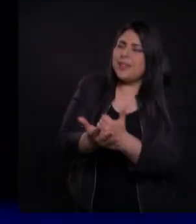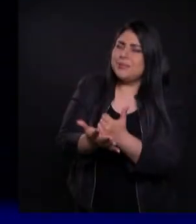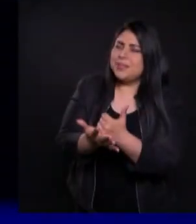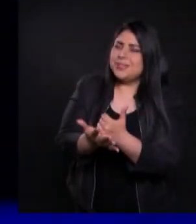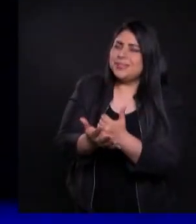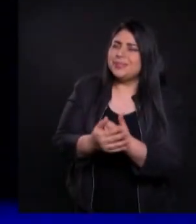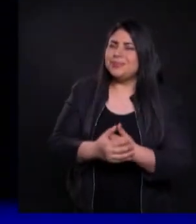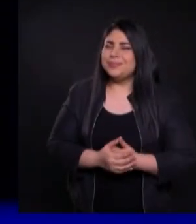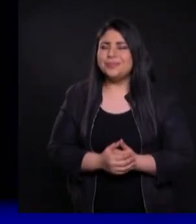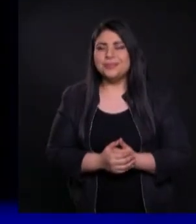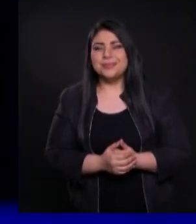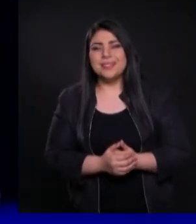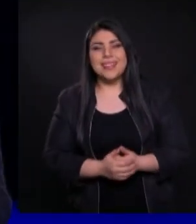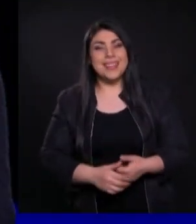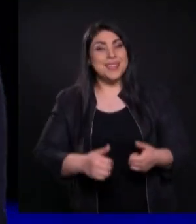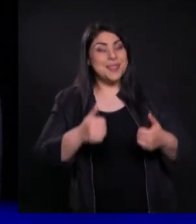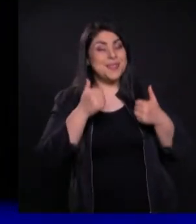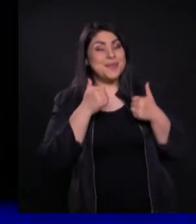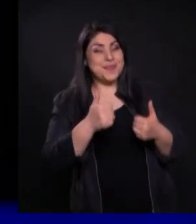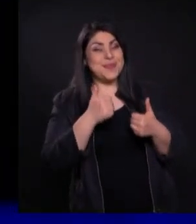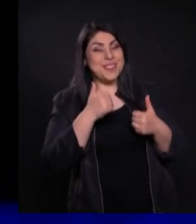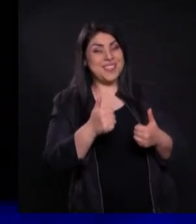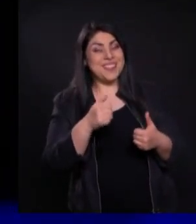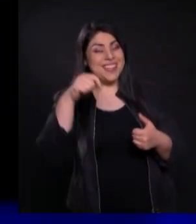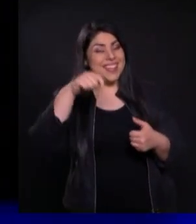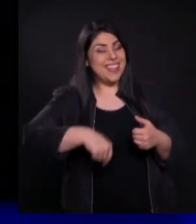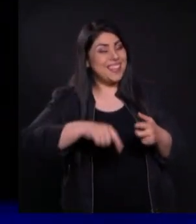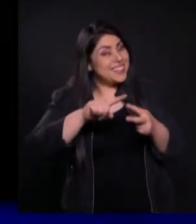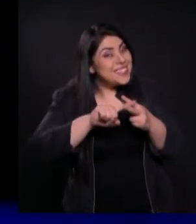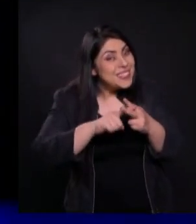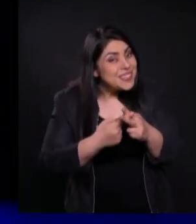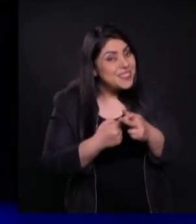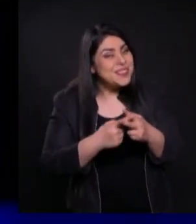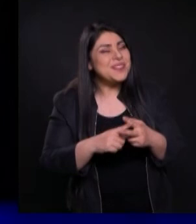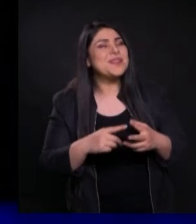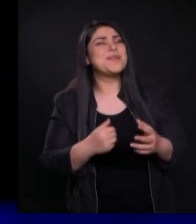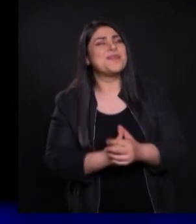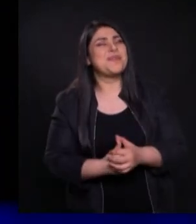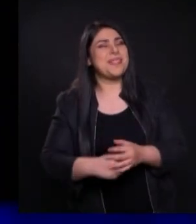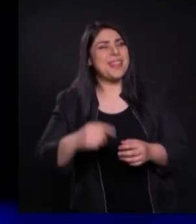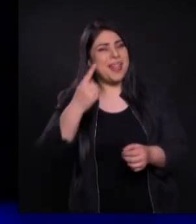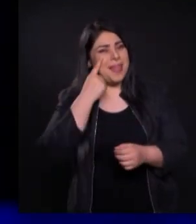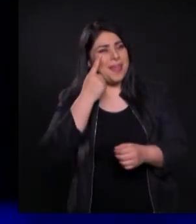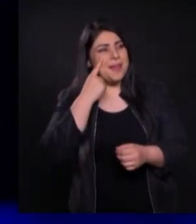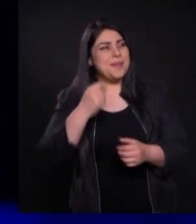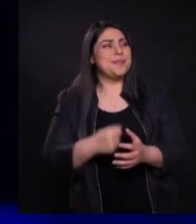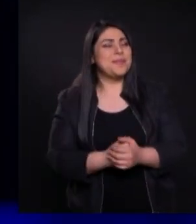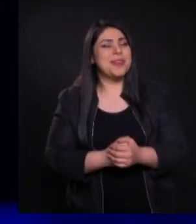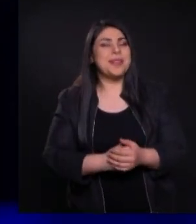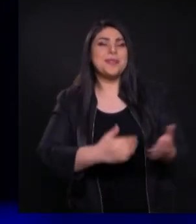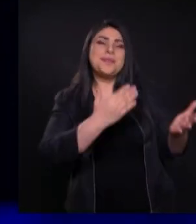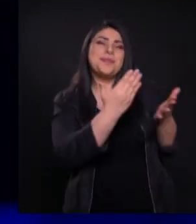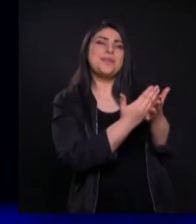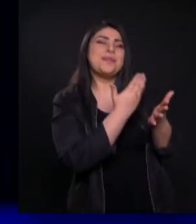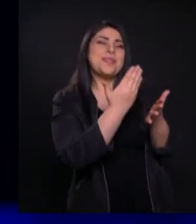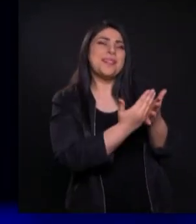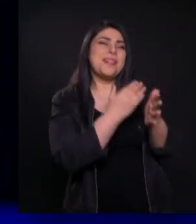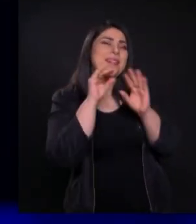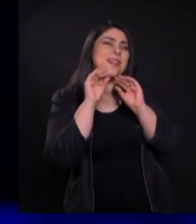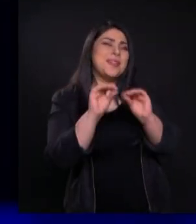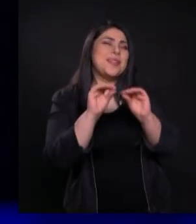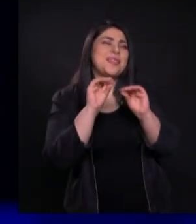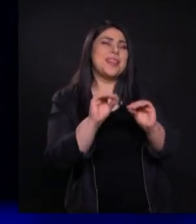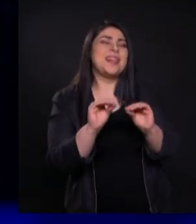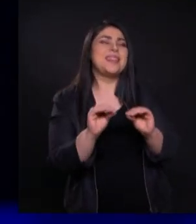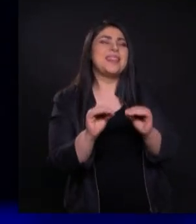Muy bien, quiero iniciar como introducción leyendo un pasaje que está en el libro de Mateo